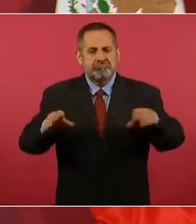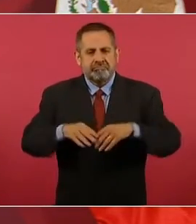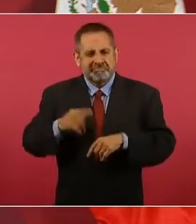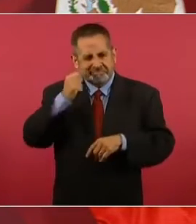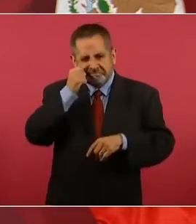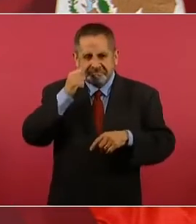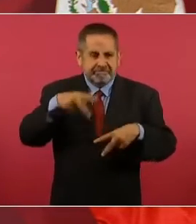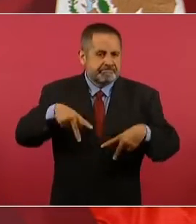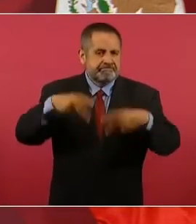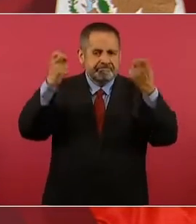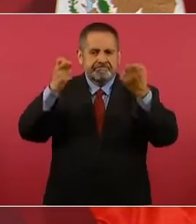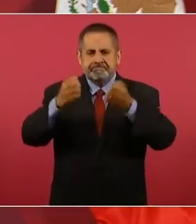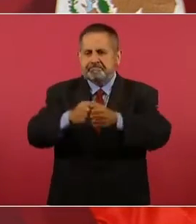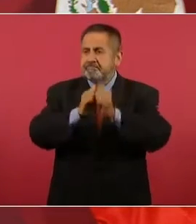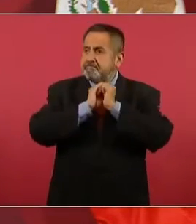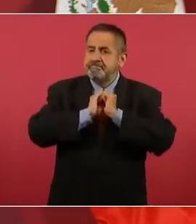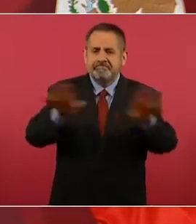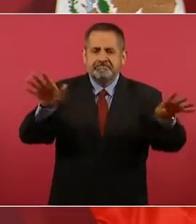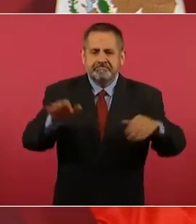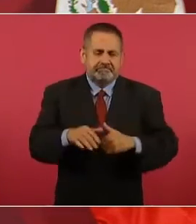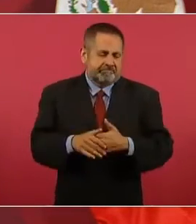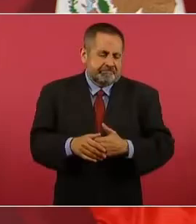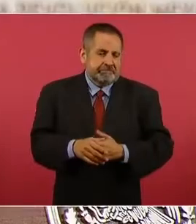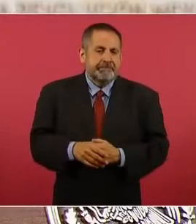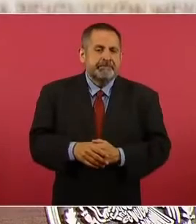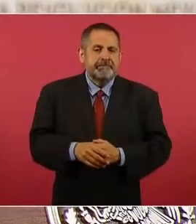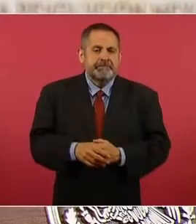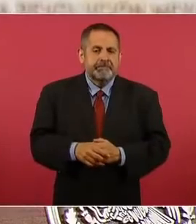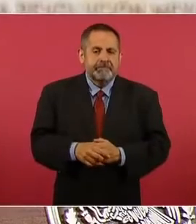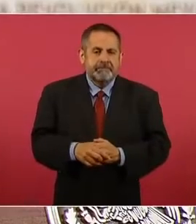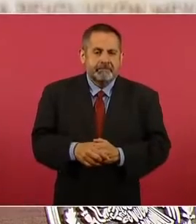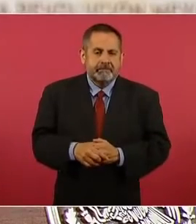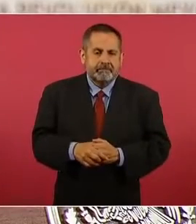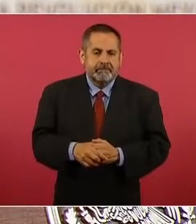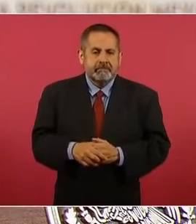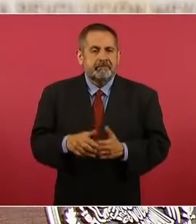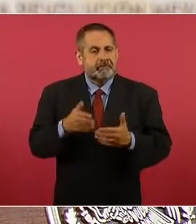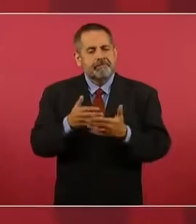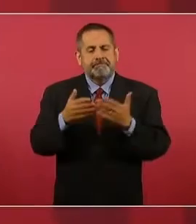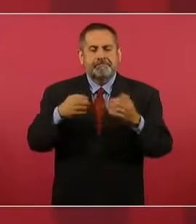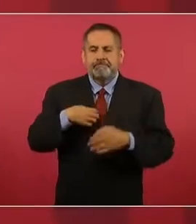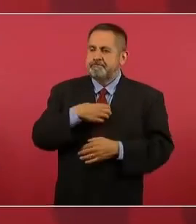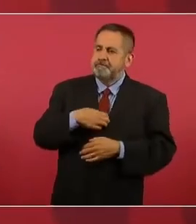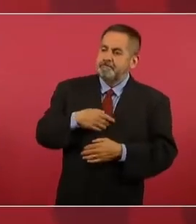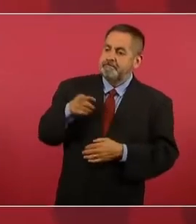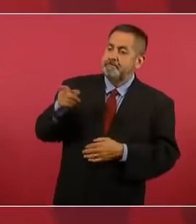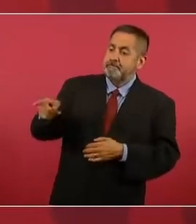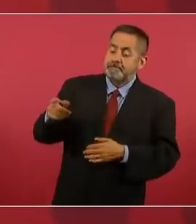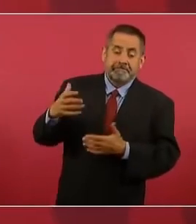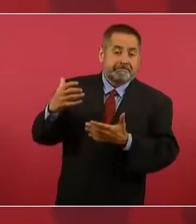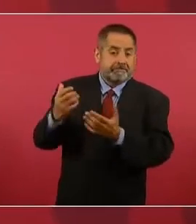subí y ahora me da mucho gusto que esté Bori.